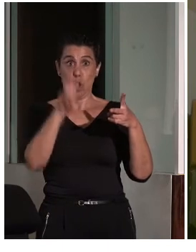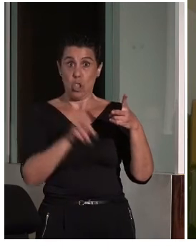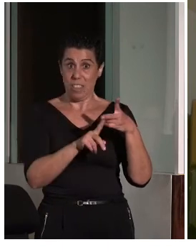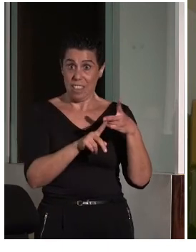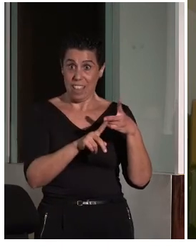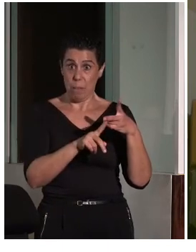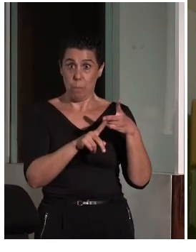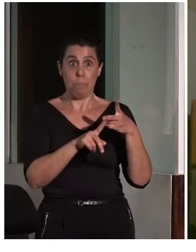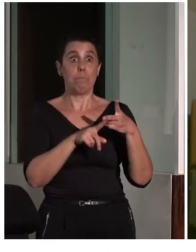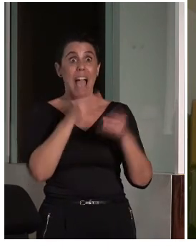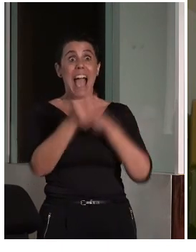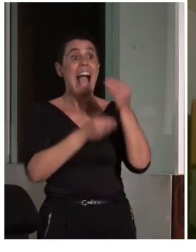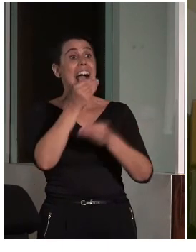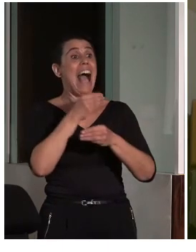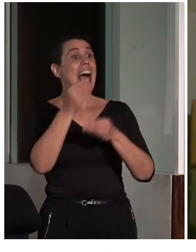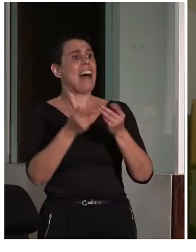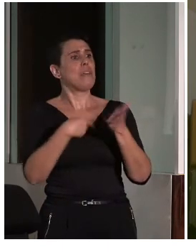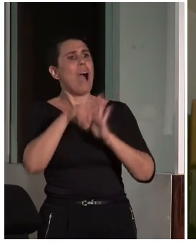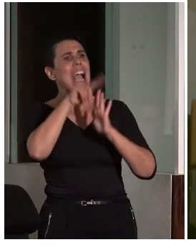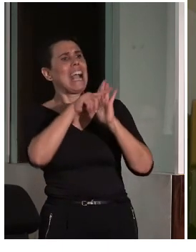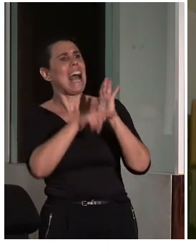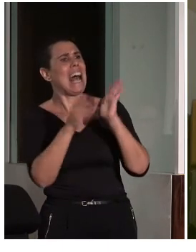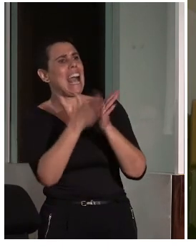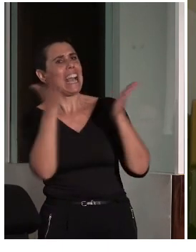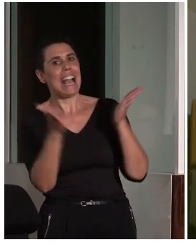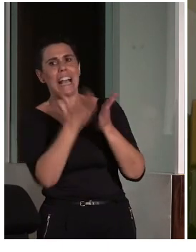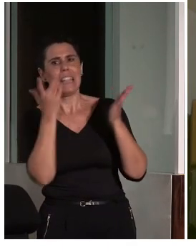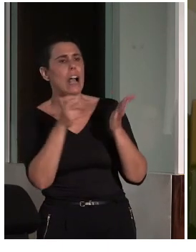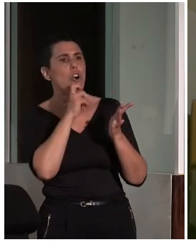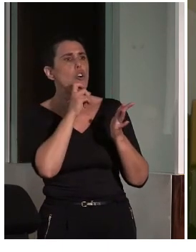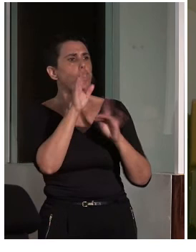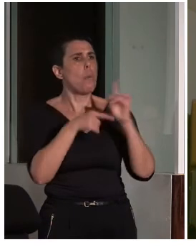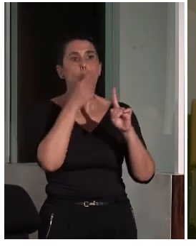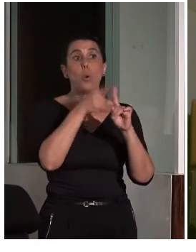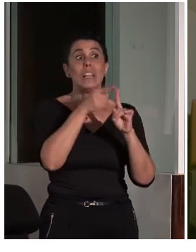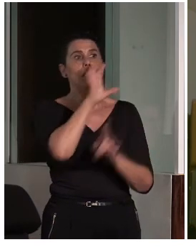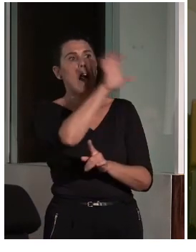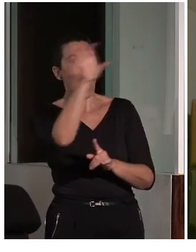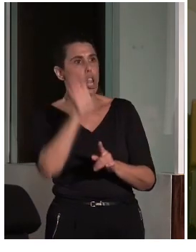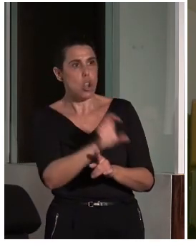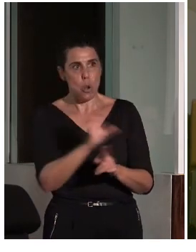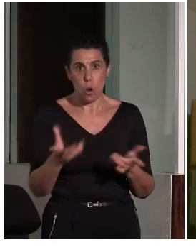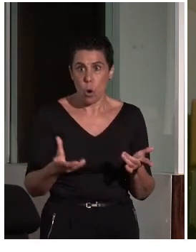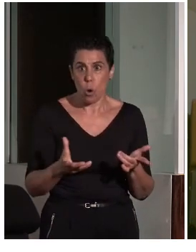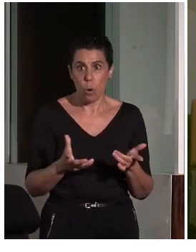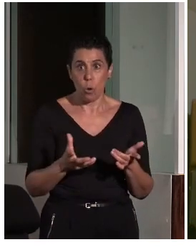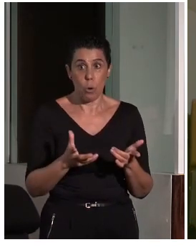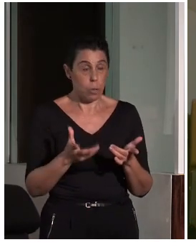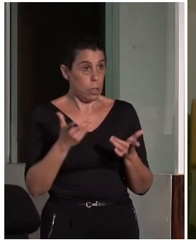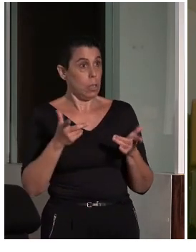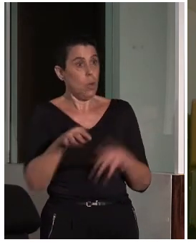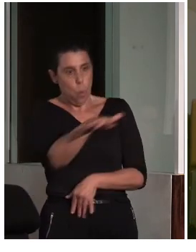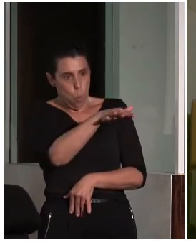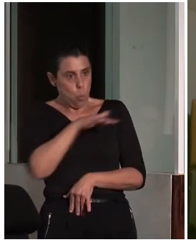creación, ese catálogo de protocolo de actuación, de utilización de logos incluso, etc., que sí que veíamos que en un espacio